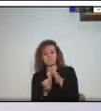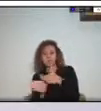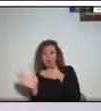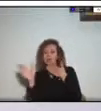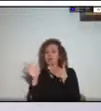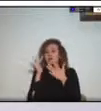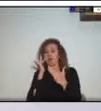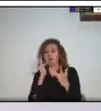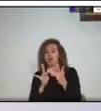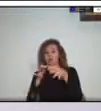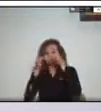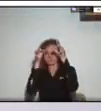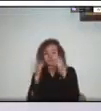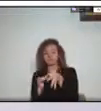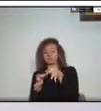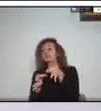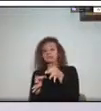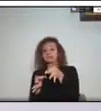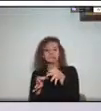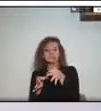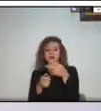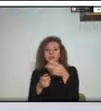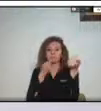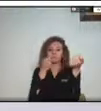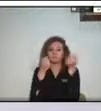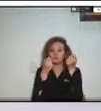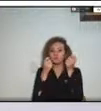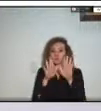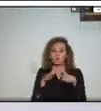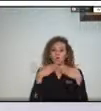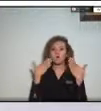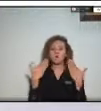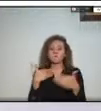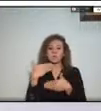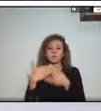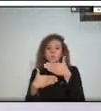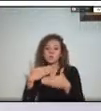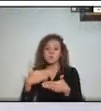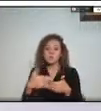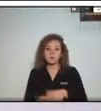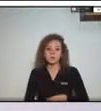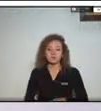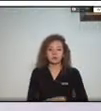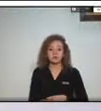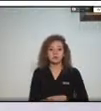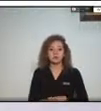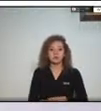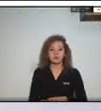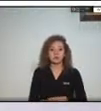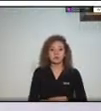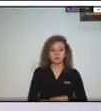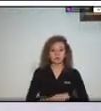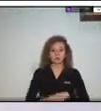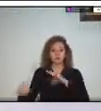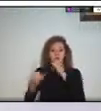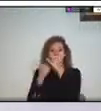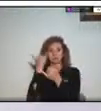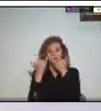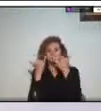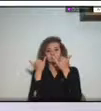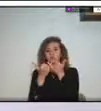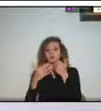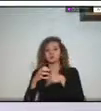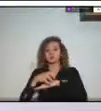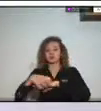marco de actuación para la respuesta frente a cualquier tipo de eventualidad que se tenga identificado dentro de la unidad territorial